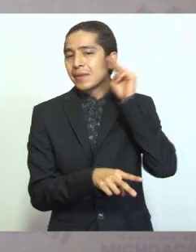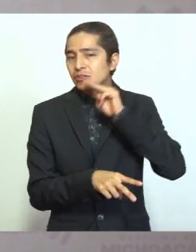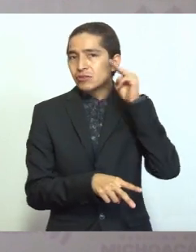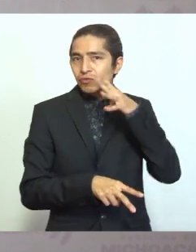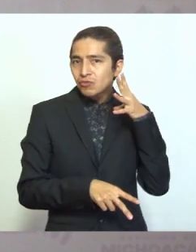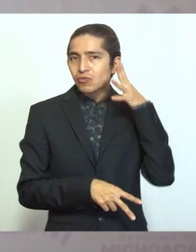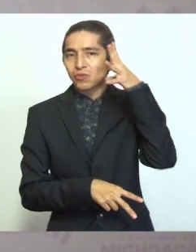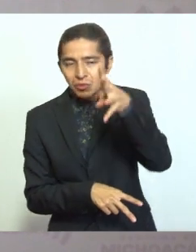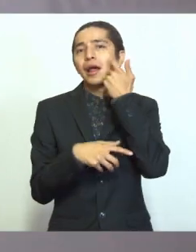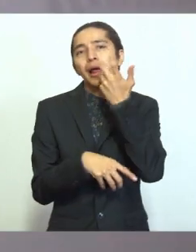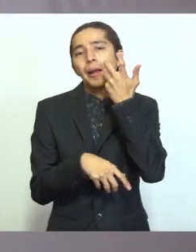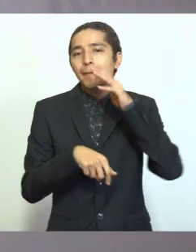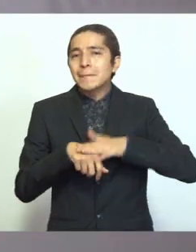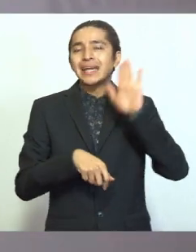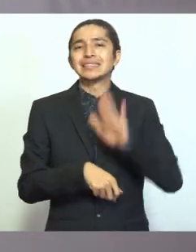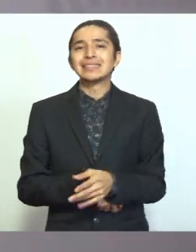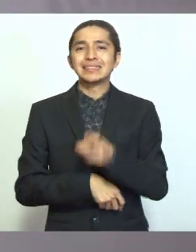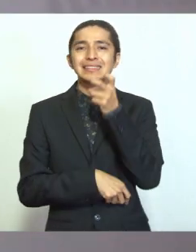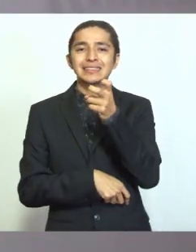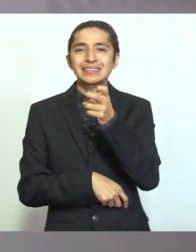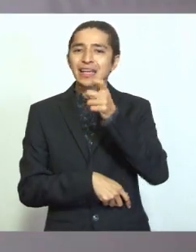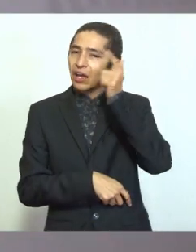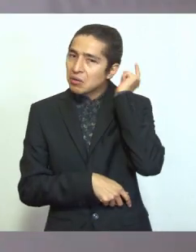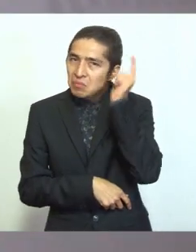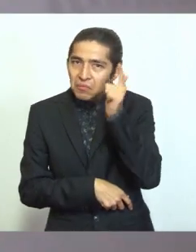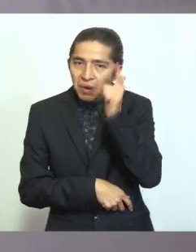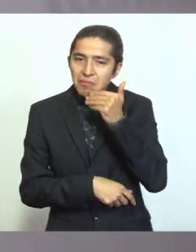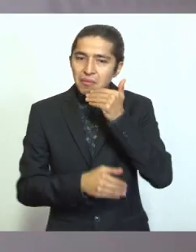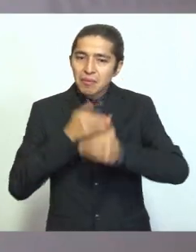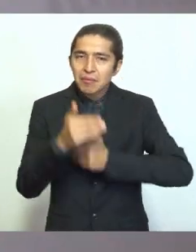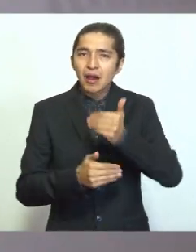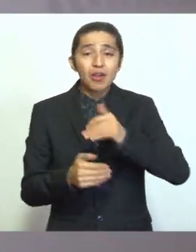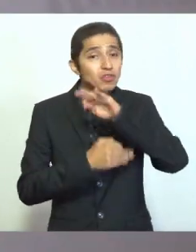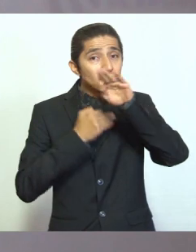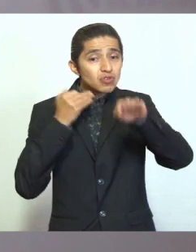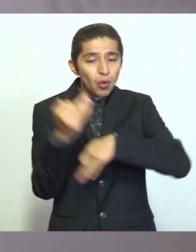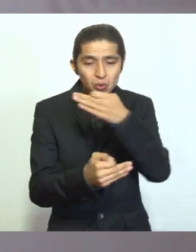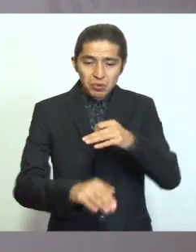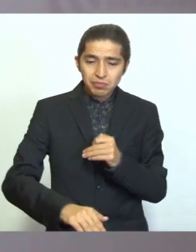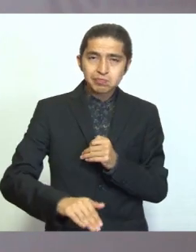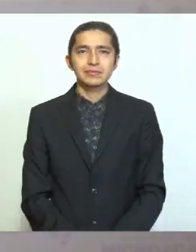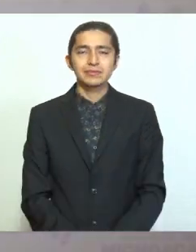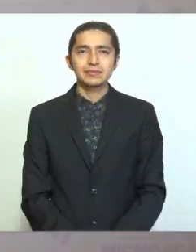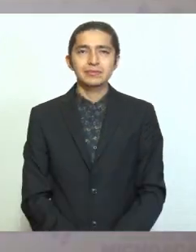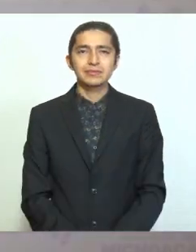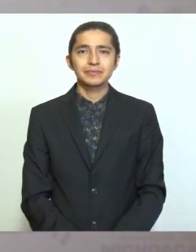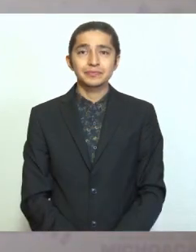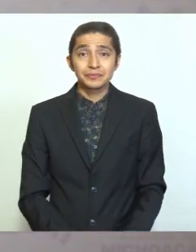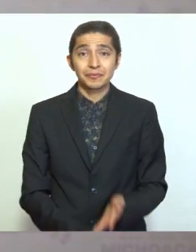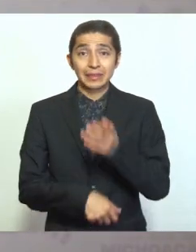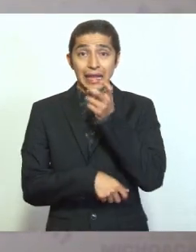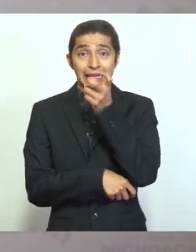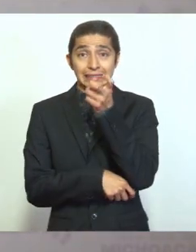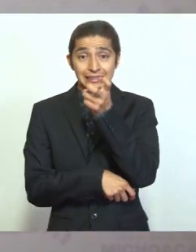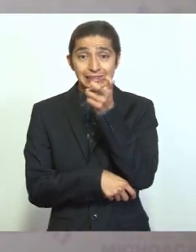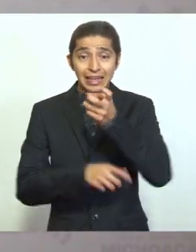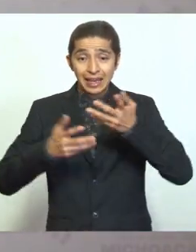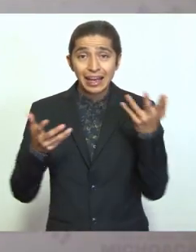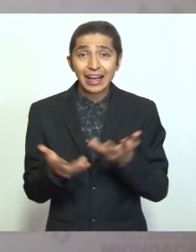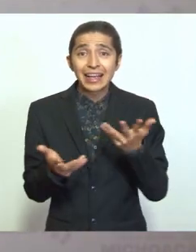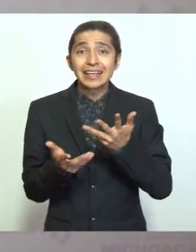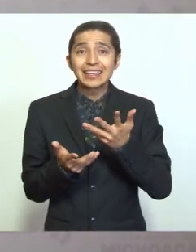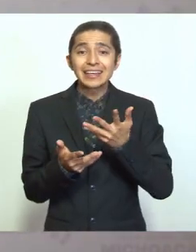de bien. Queremos que sean exitosos y que todos crezcan con valores. Y como esta será una